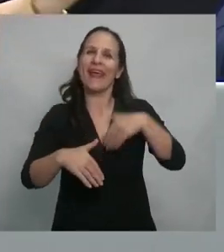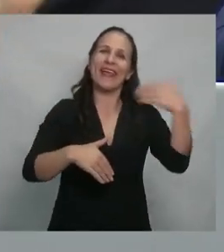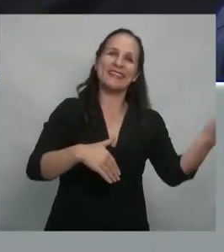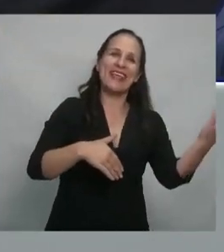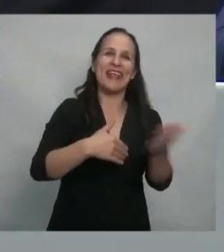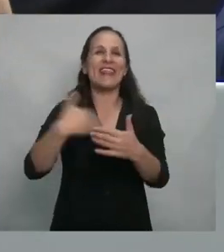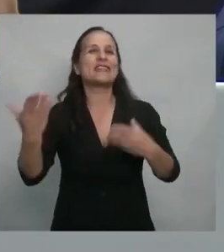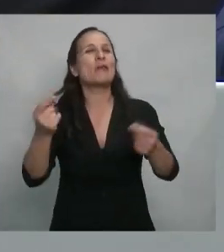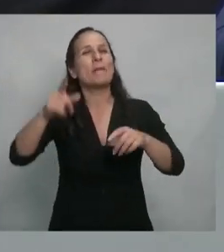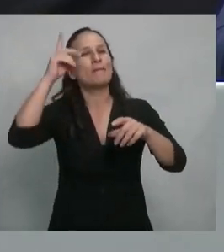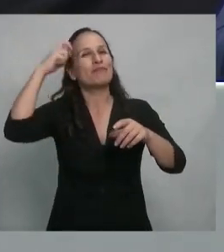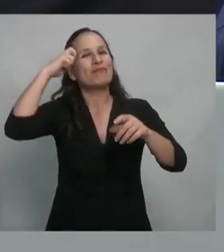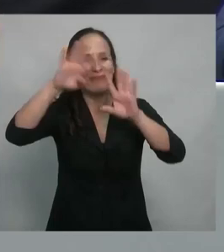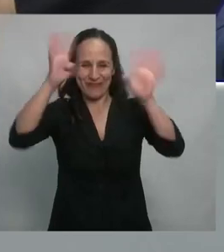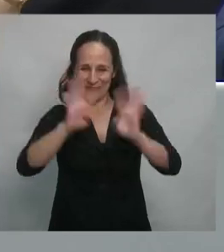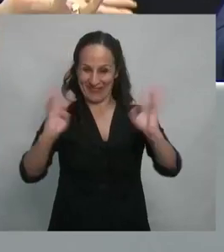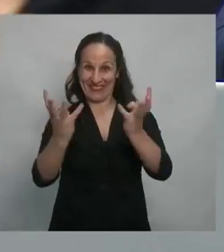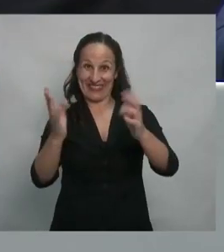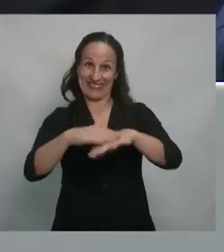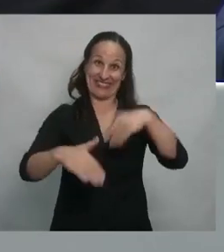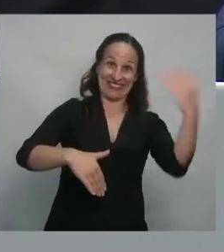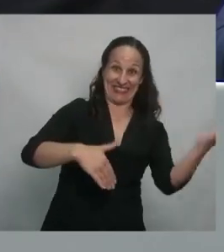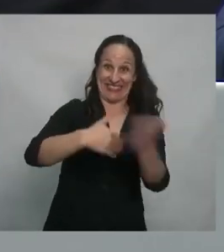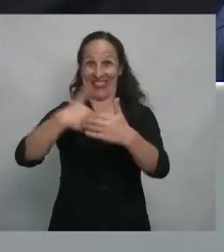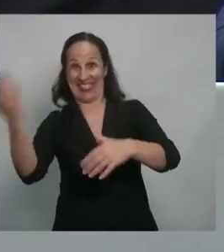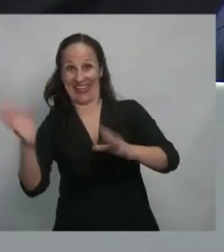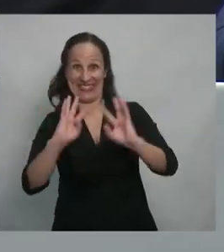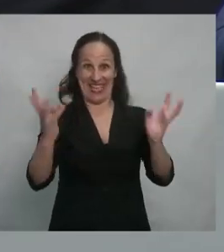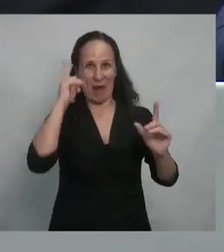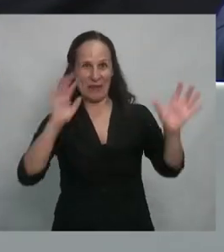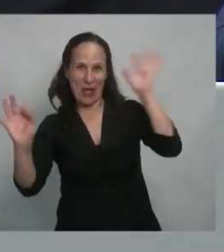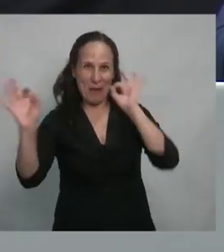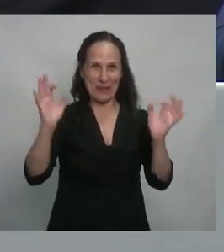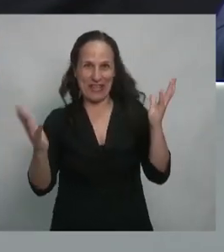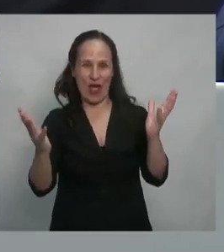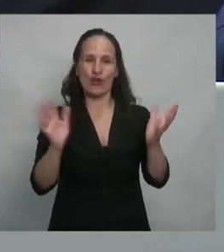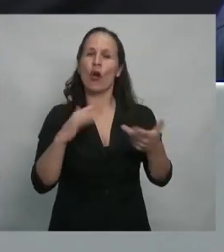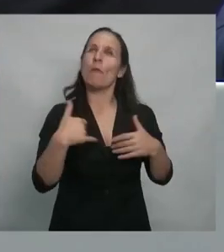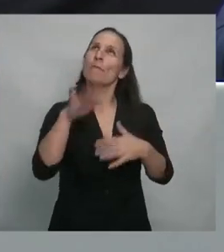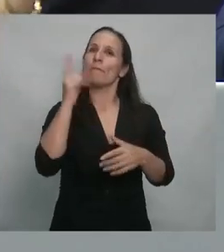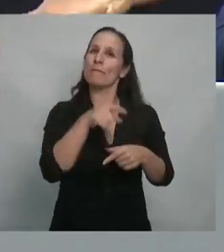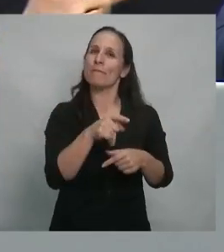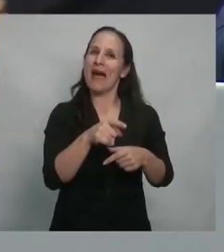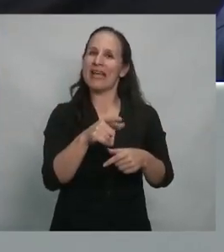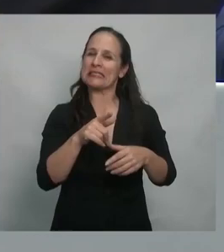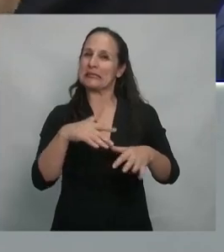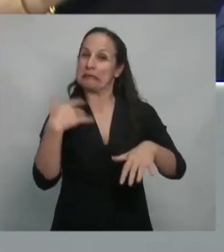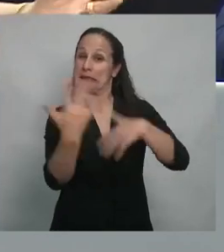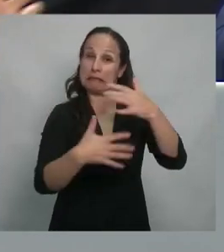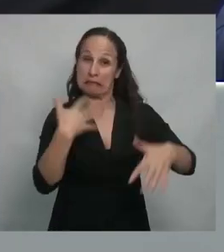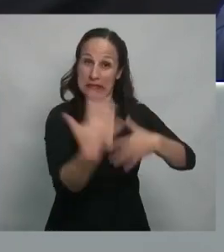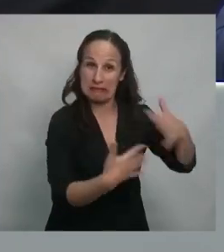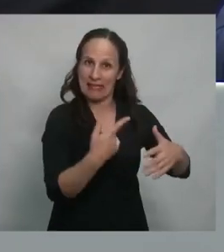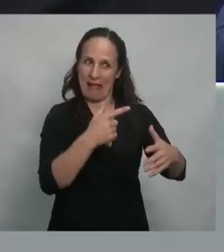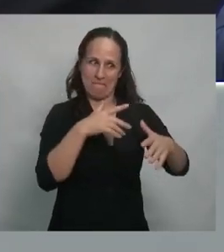ubicaban en la asamblea legislativa los más jacobinos y los menos jacobinos, los más revoltosos o los más